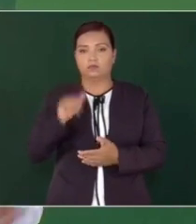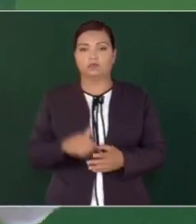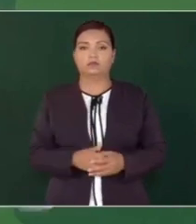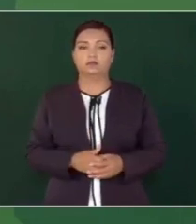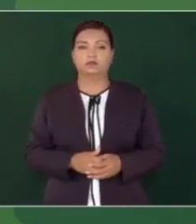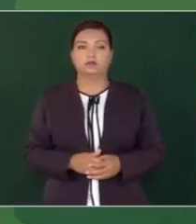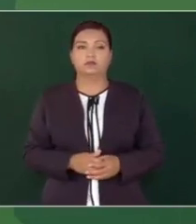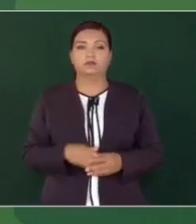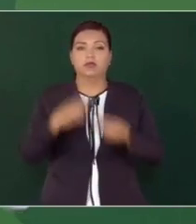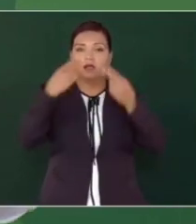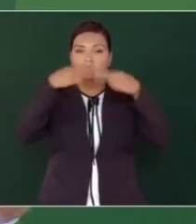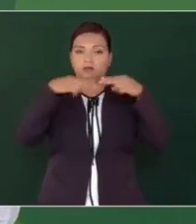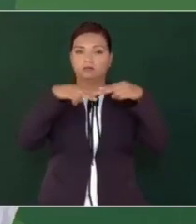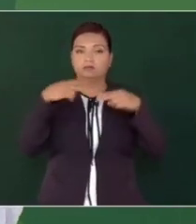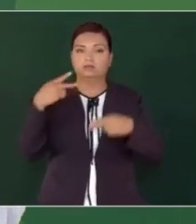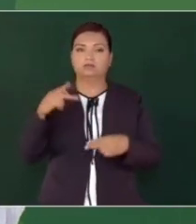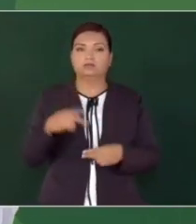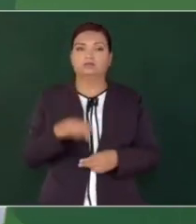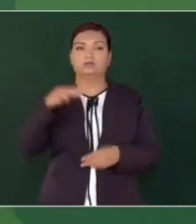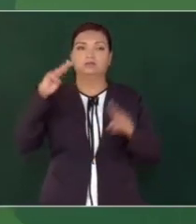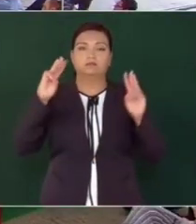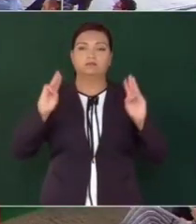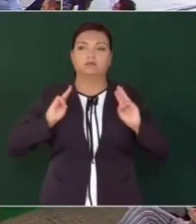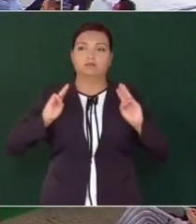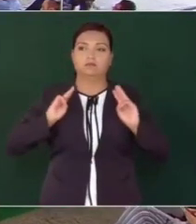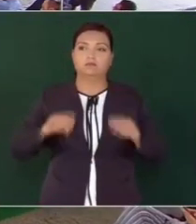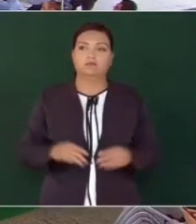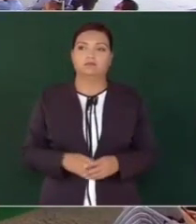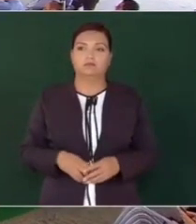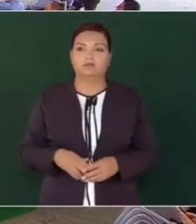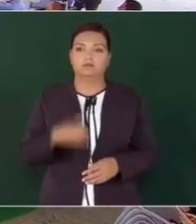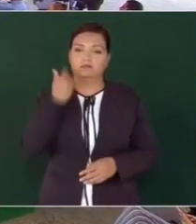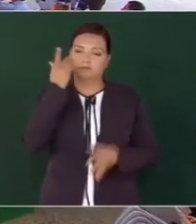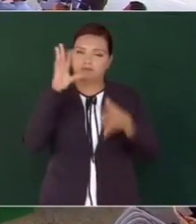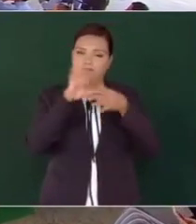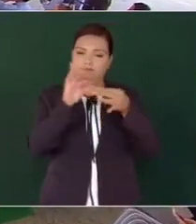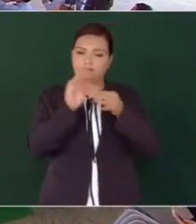a la empresa de Marina. A ver, explícanos.